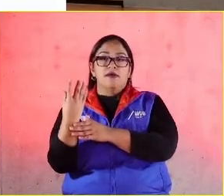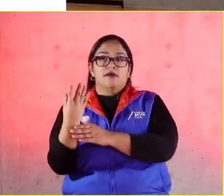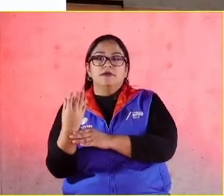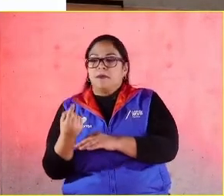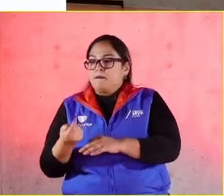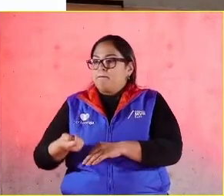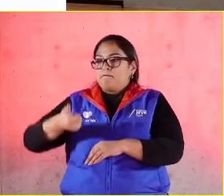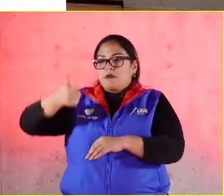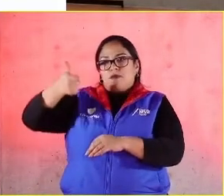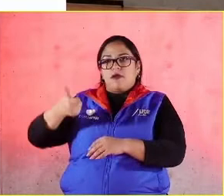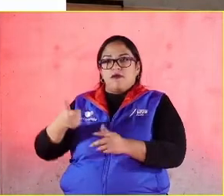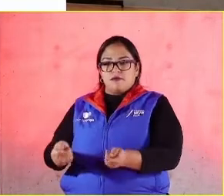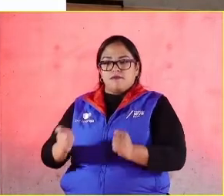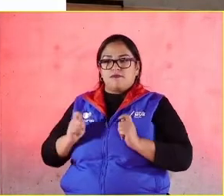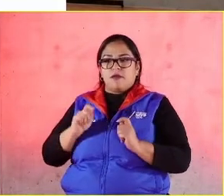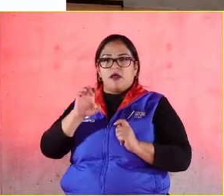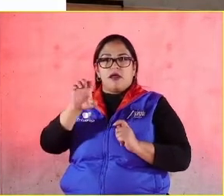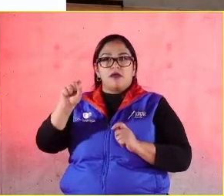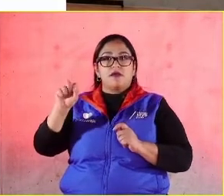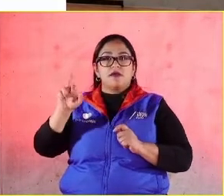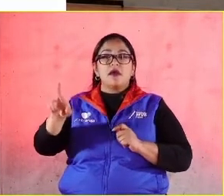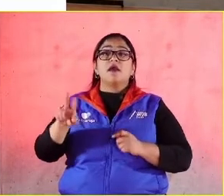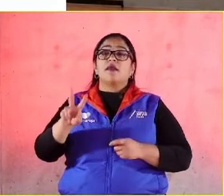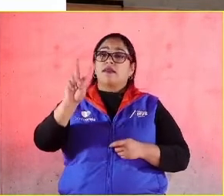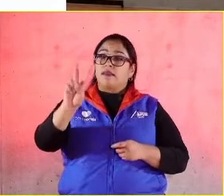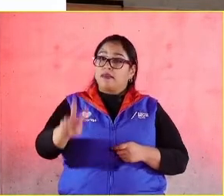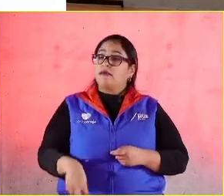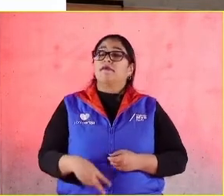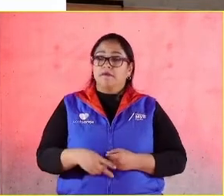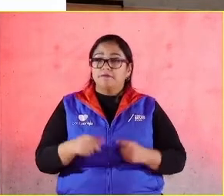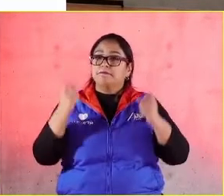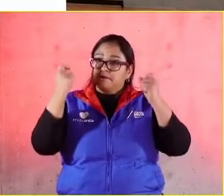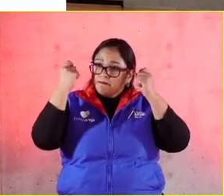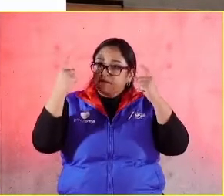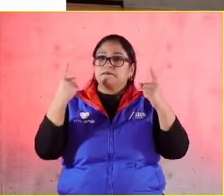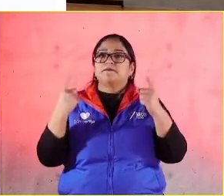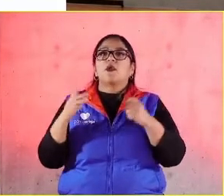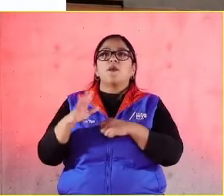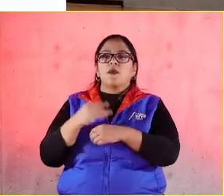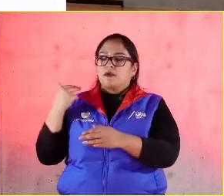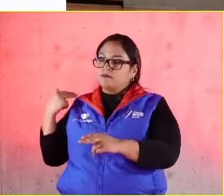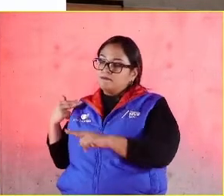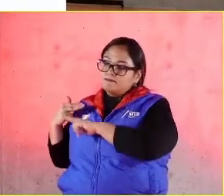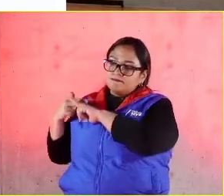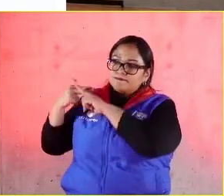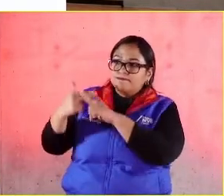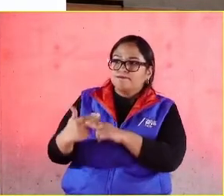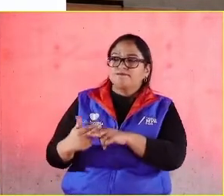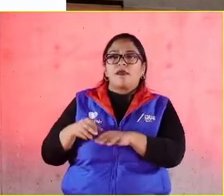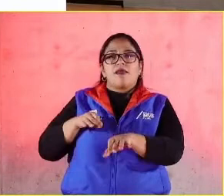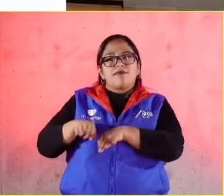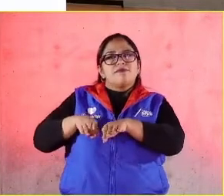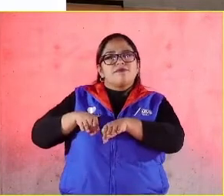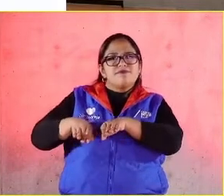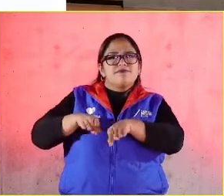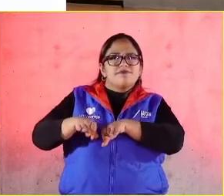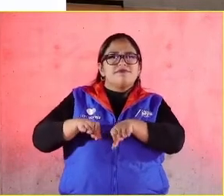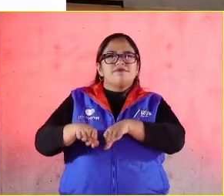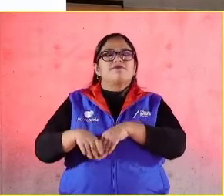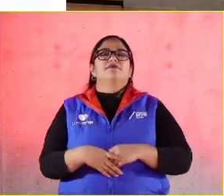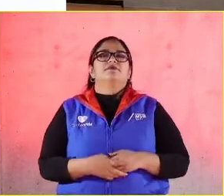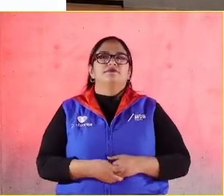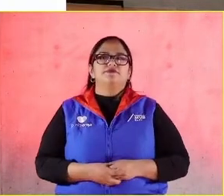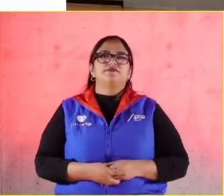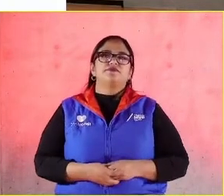primer año reciben el distintivo, creo que habla perfectamente de lo que está avanzando el tema.